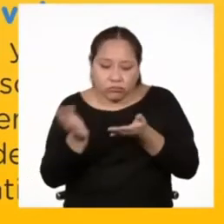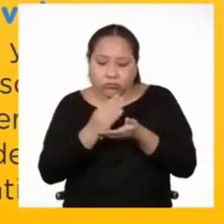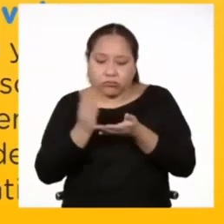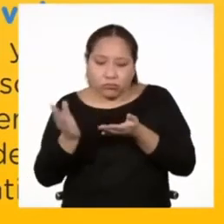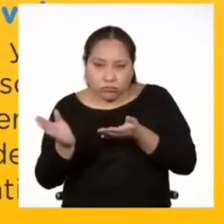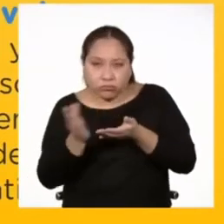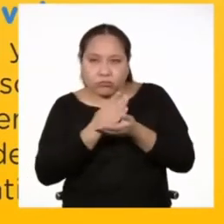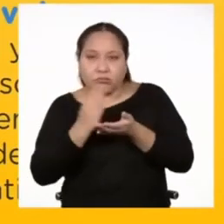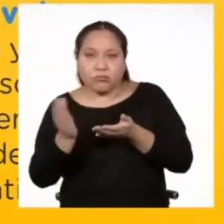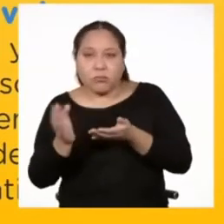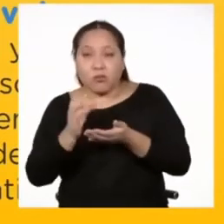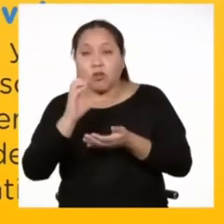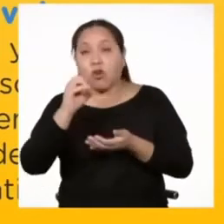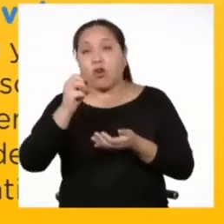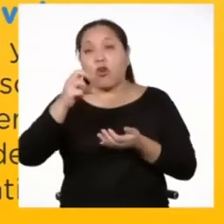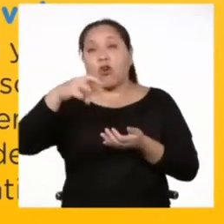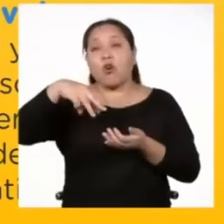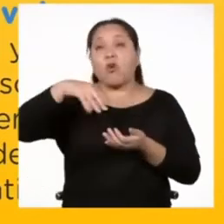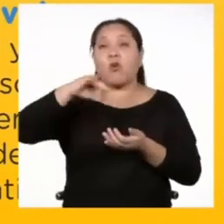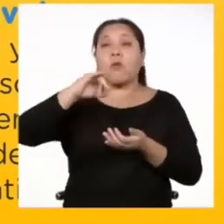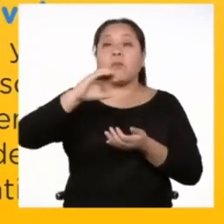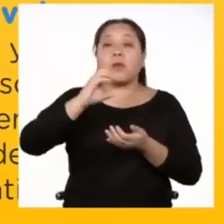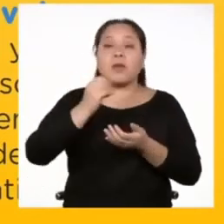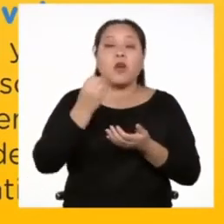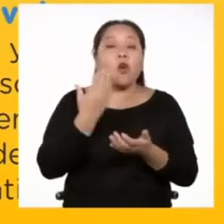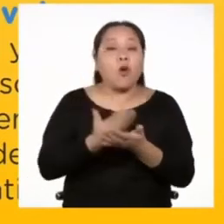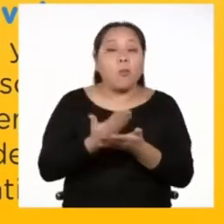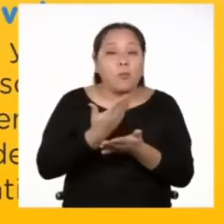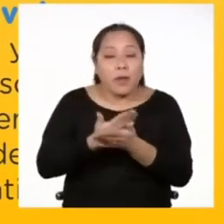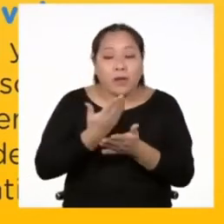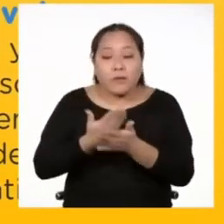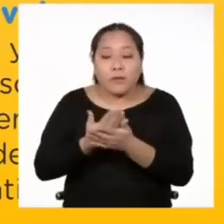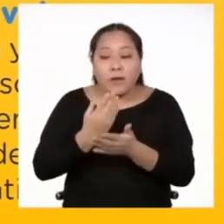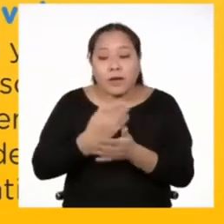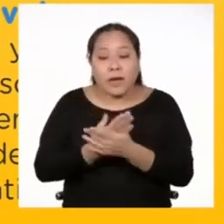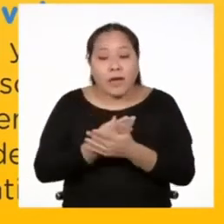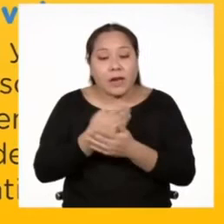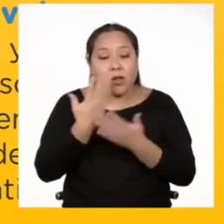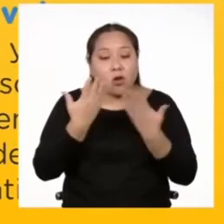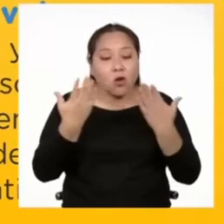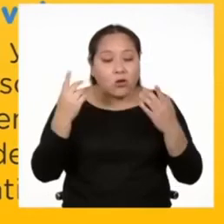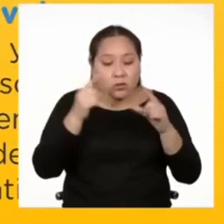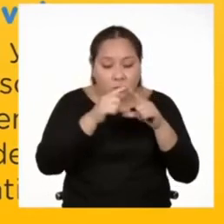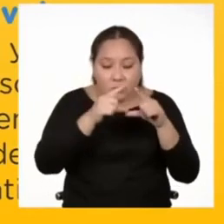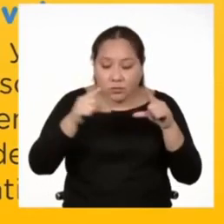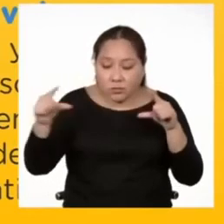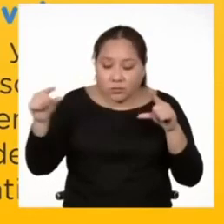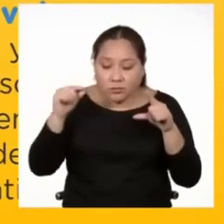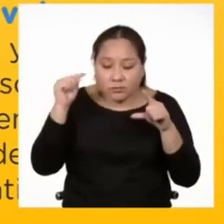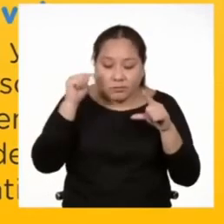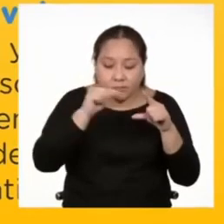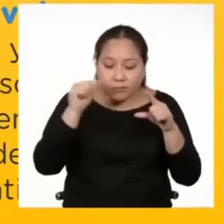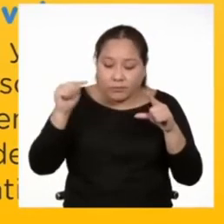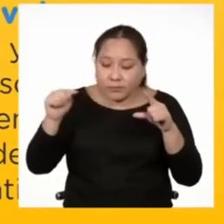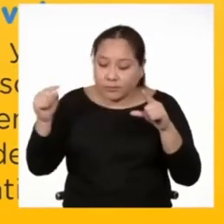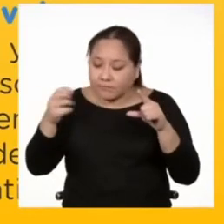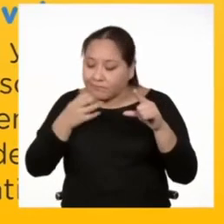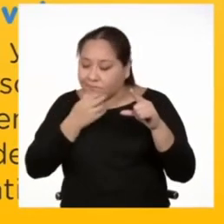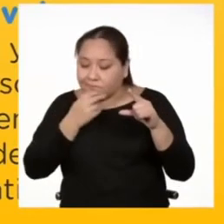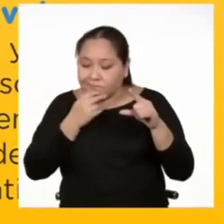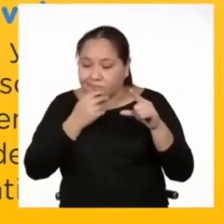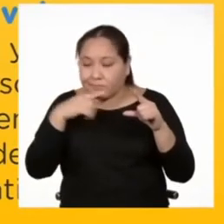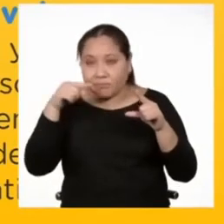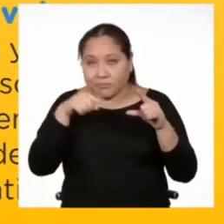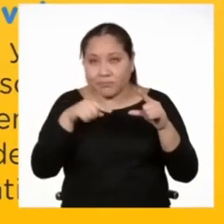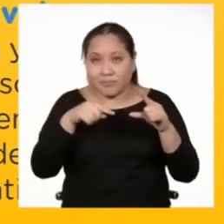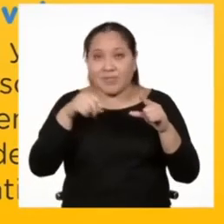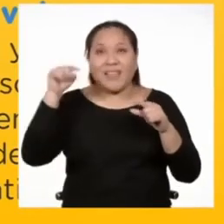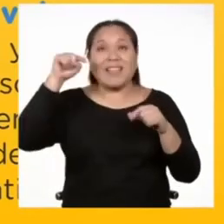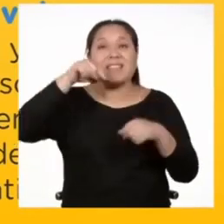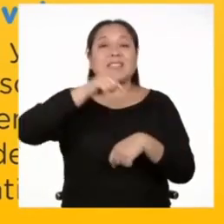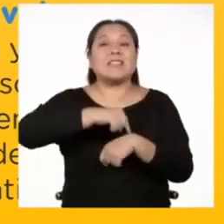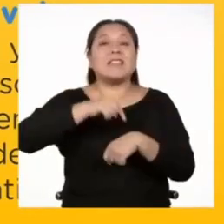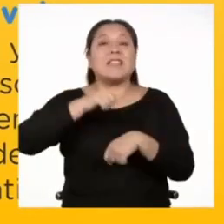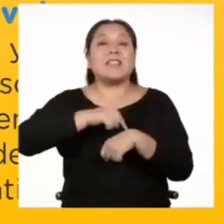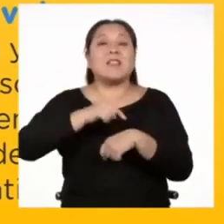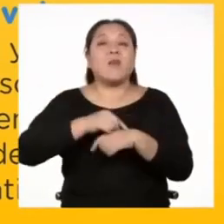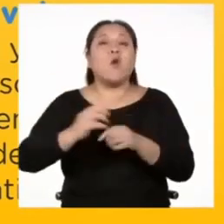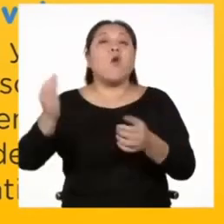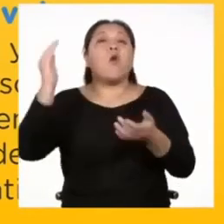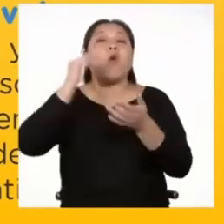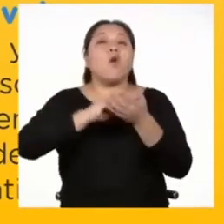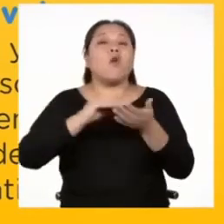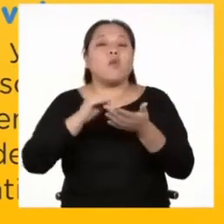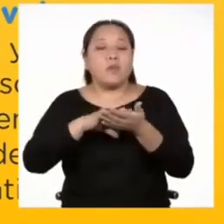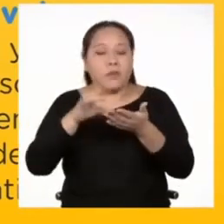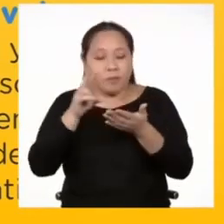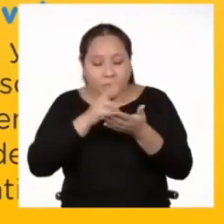caso de hacer un cómic o verificar los detalles en el caso de hacer una tira cómica. Es el momento de volver a